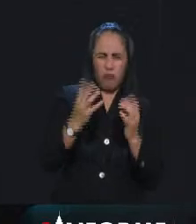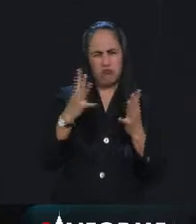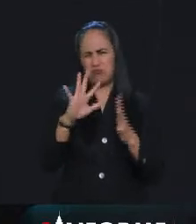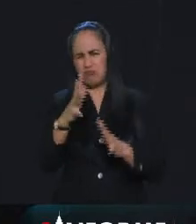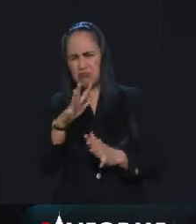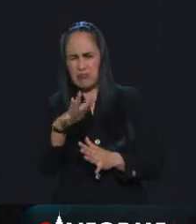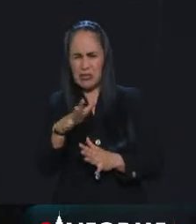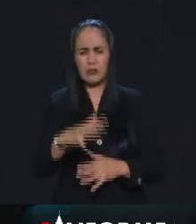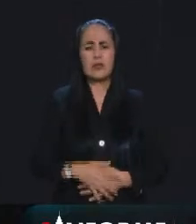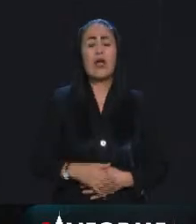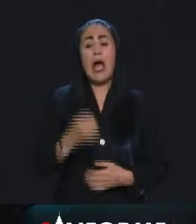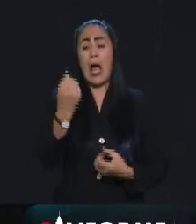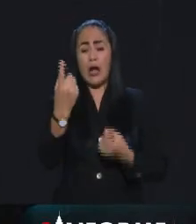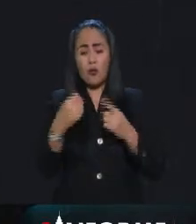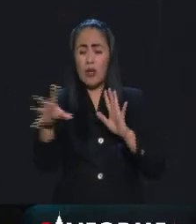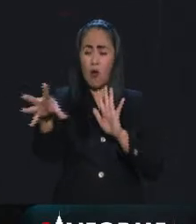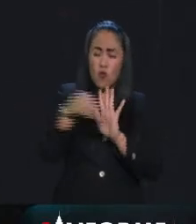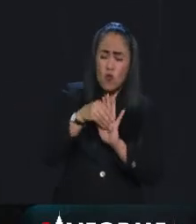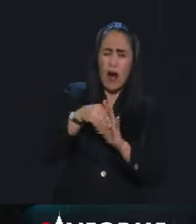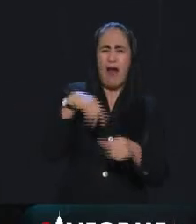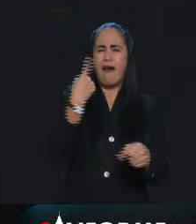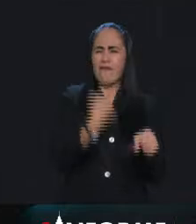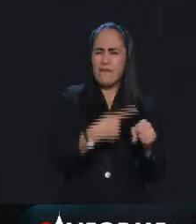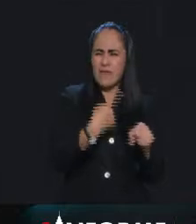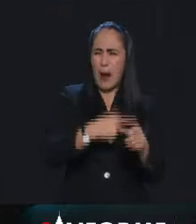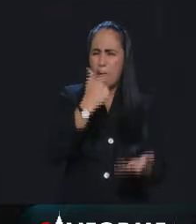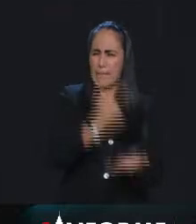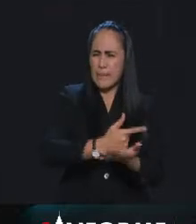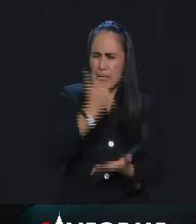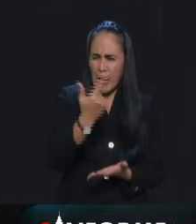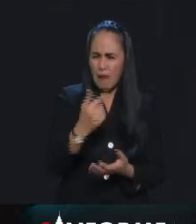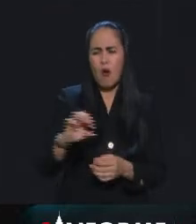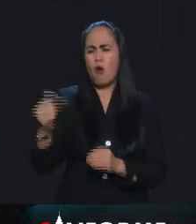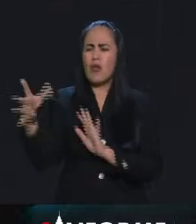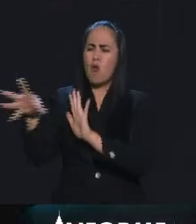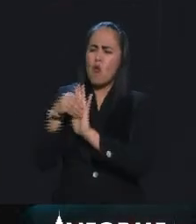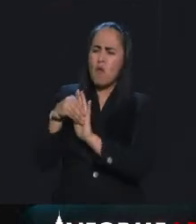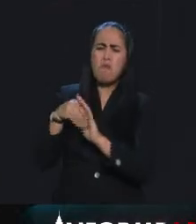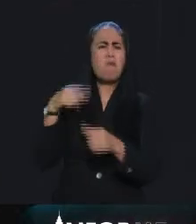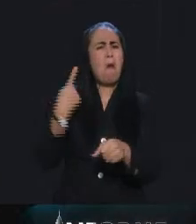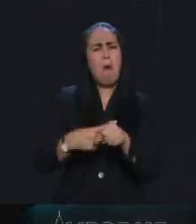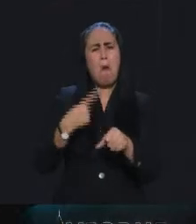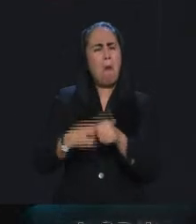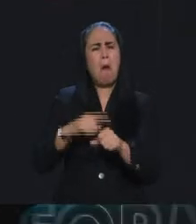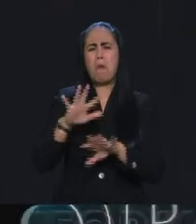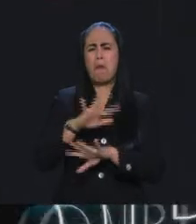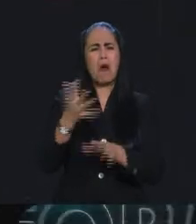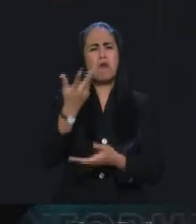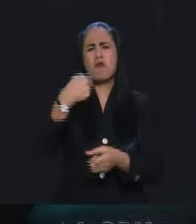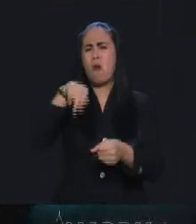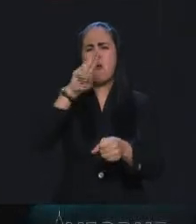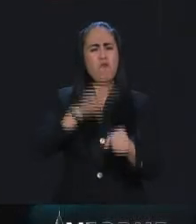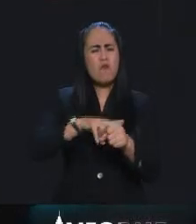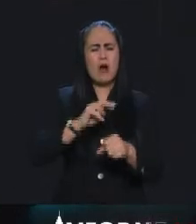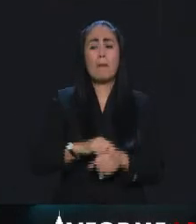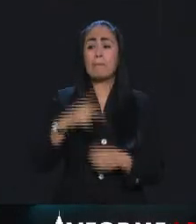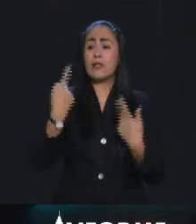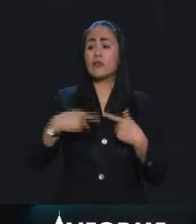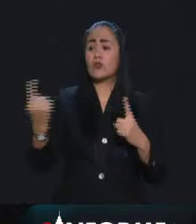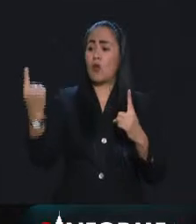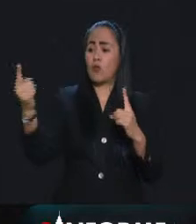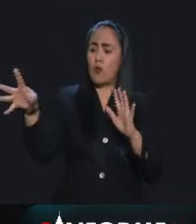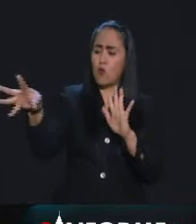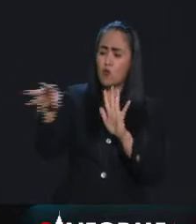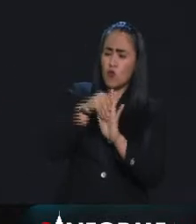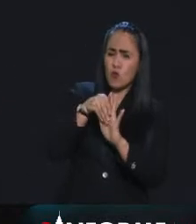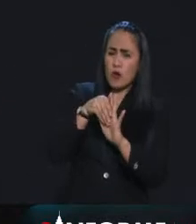enfermedad más grave y otras no. Esta predominantemente se transmite de manera muy eficiente de una persona a otra. No causa